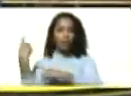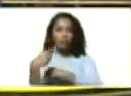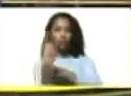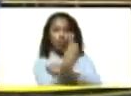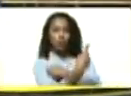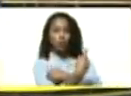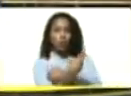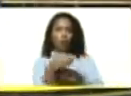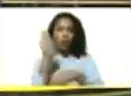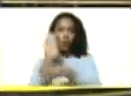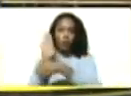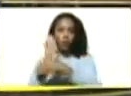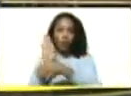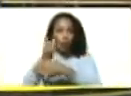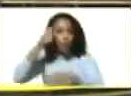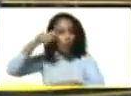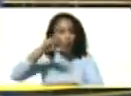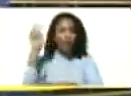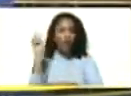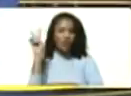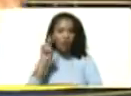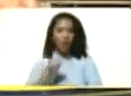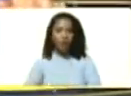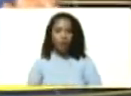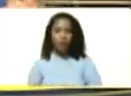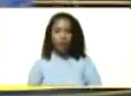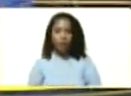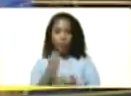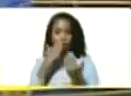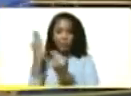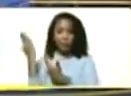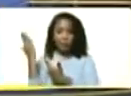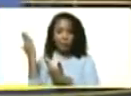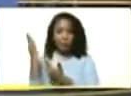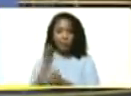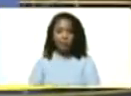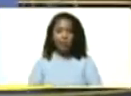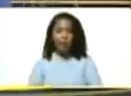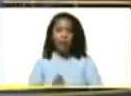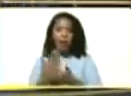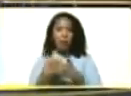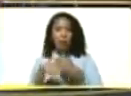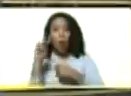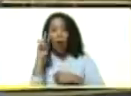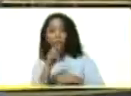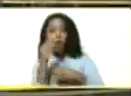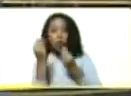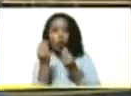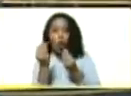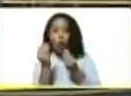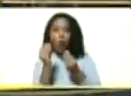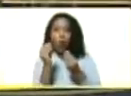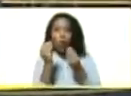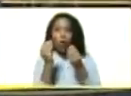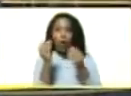protección al pueblo de Venezuela. Ahí está, pues. Vamos a ver cómo salen las siglas aquí.